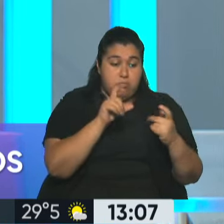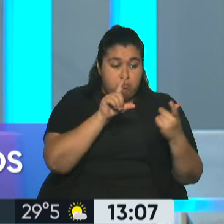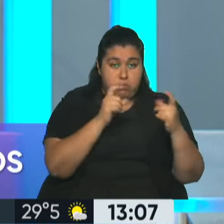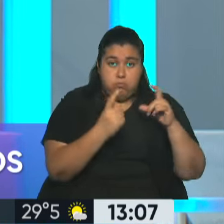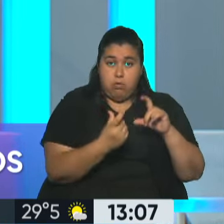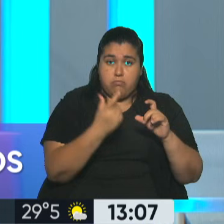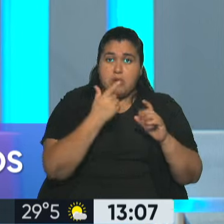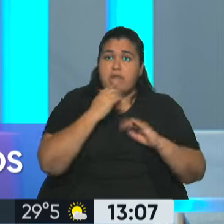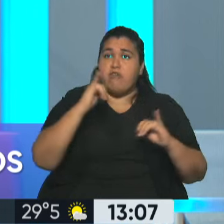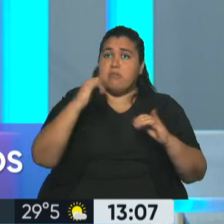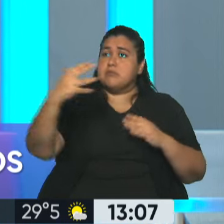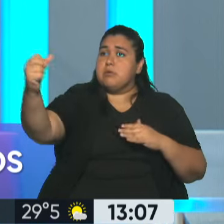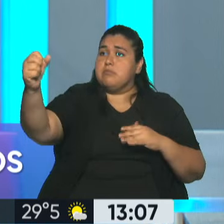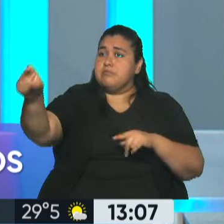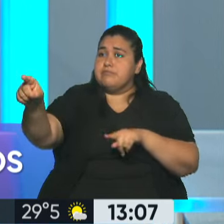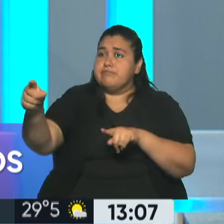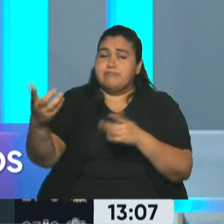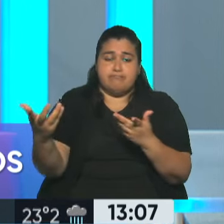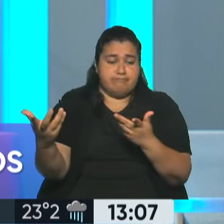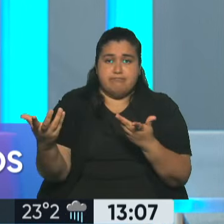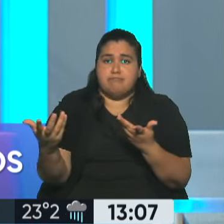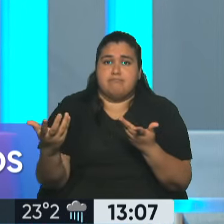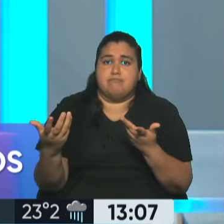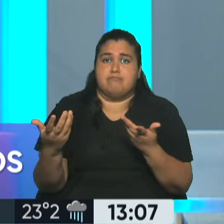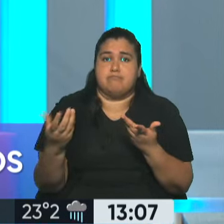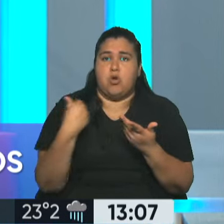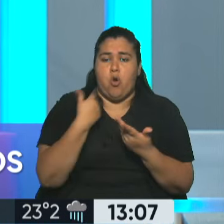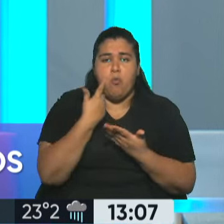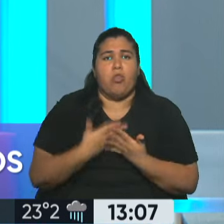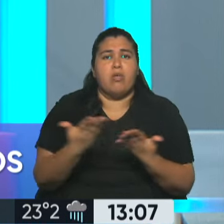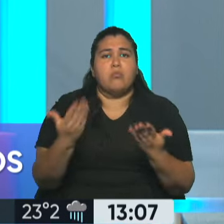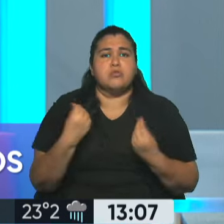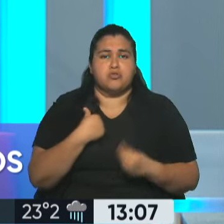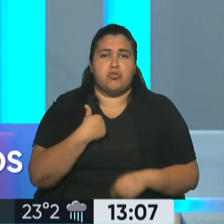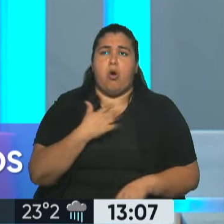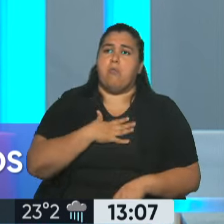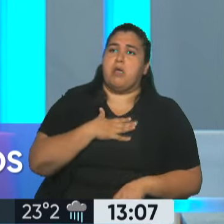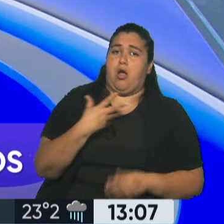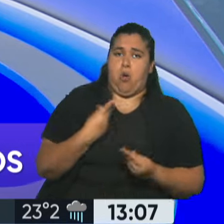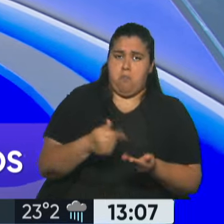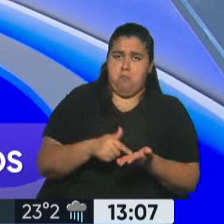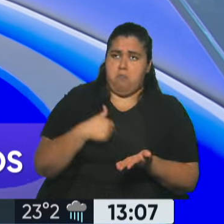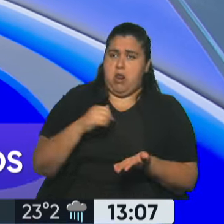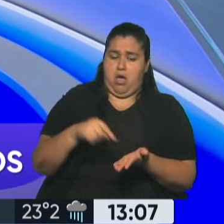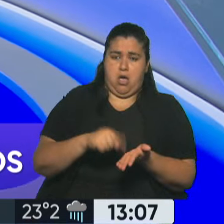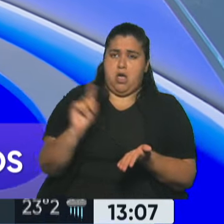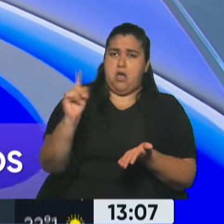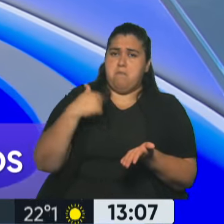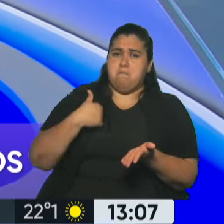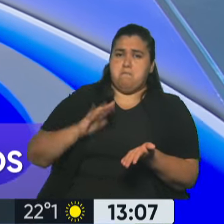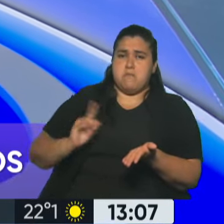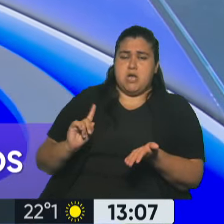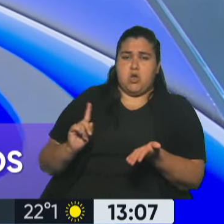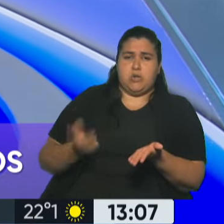todos esos datos. Alguien que se lleva tu tarjeta para que vos le pagues tiene todo eso. ¿Cómo demuestro yo después como usuario? Ah, yo la compro, no la hice. Es muy difícil. Algo